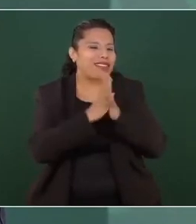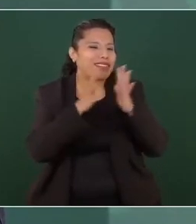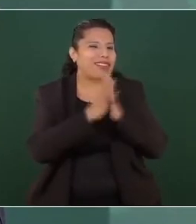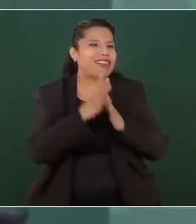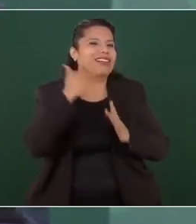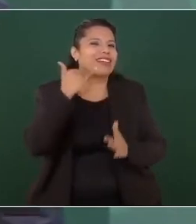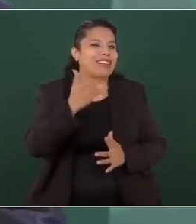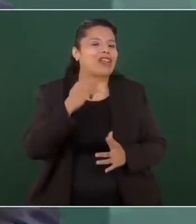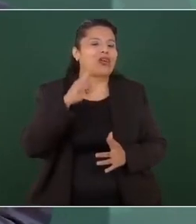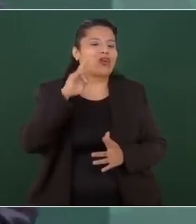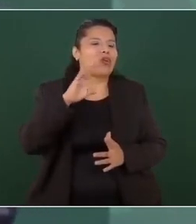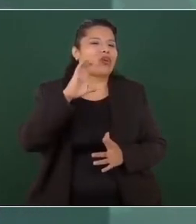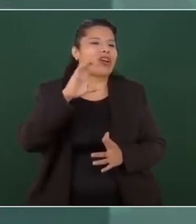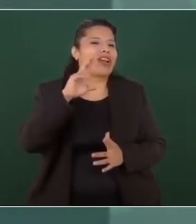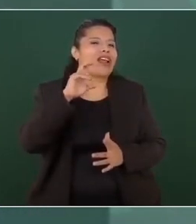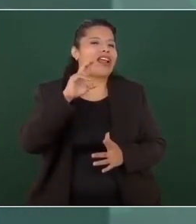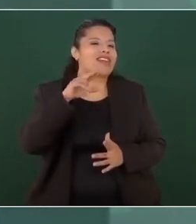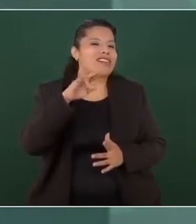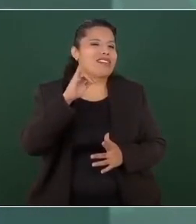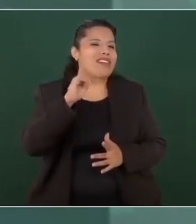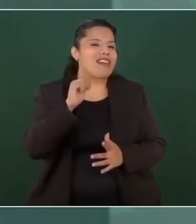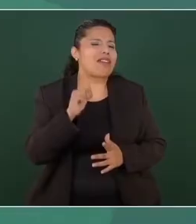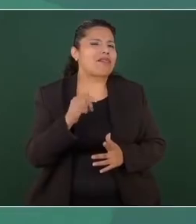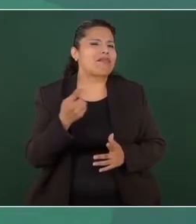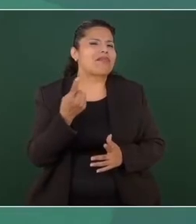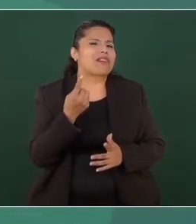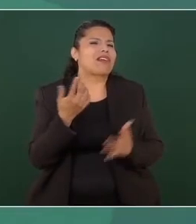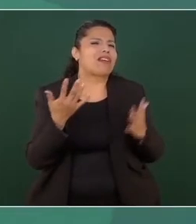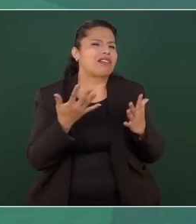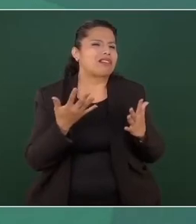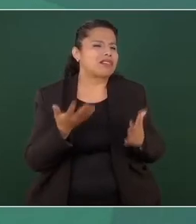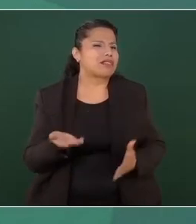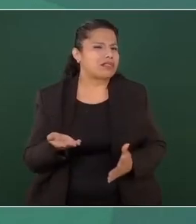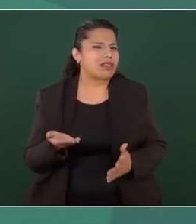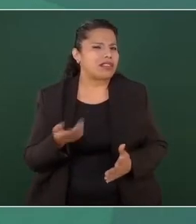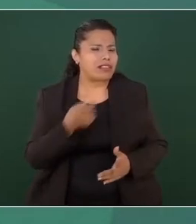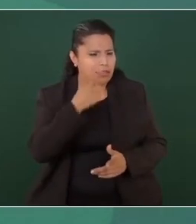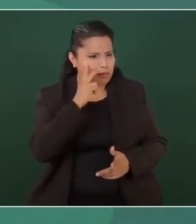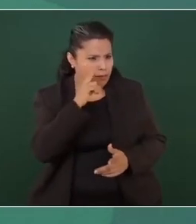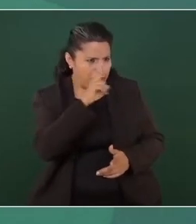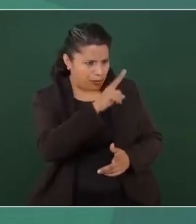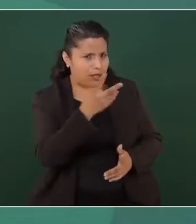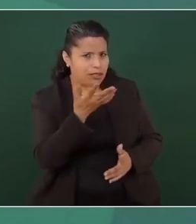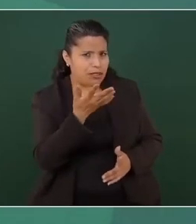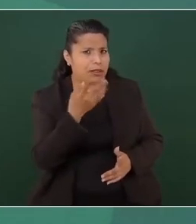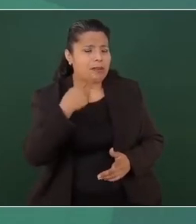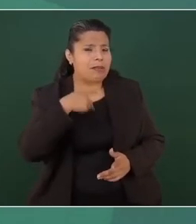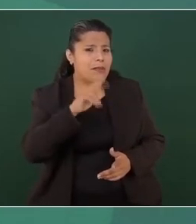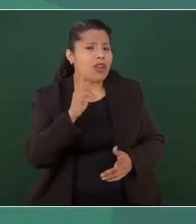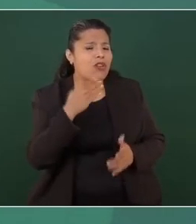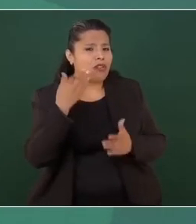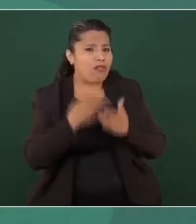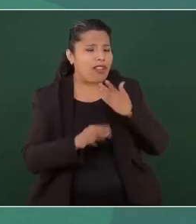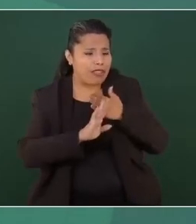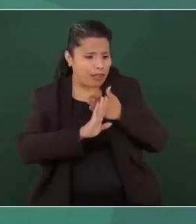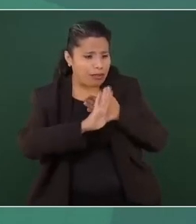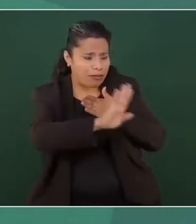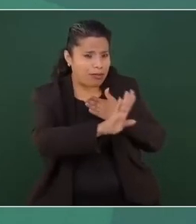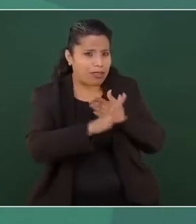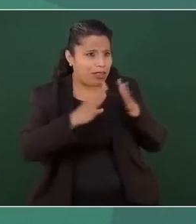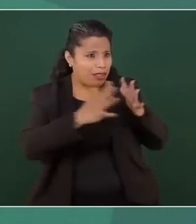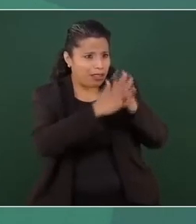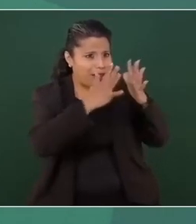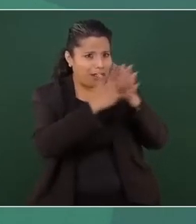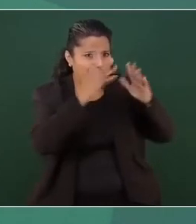¿Qué hicieron para evitarla? ¿Lo que están haciendo